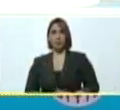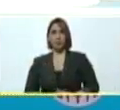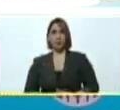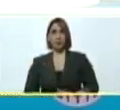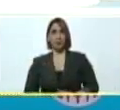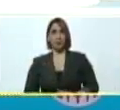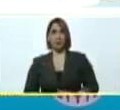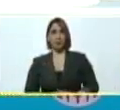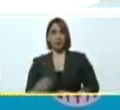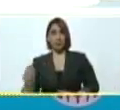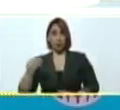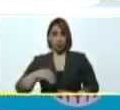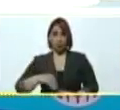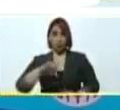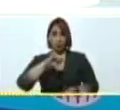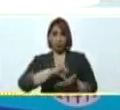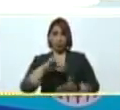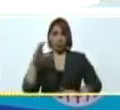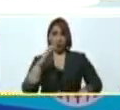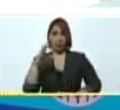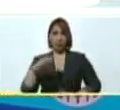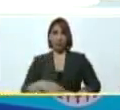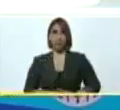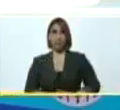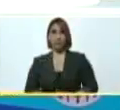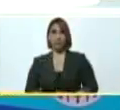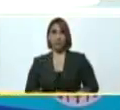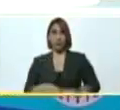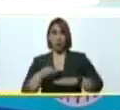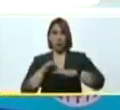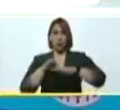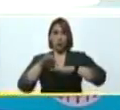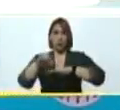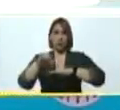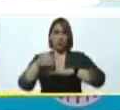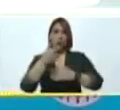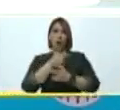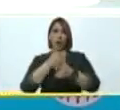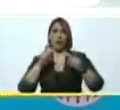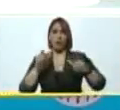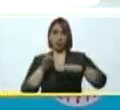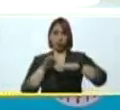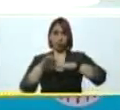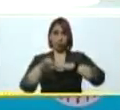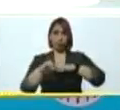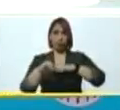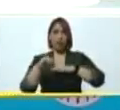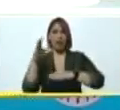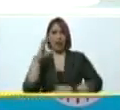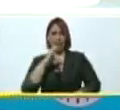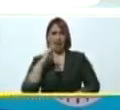incluyendo Caracas, que Caracas es un municipio, municipio libertador, Caracas tiene una situación